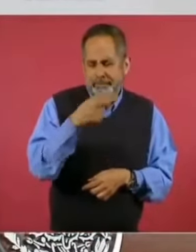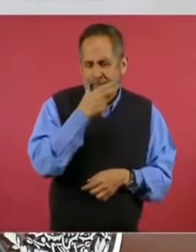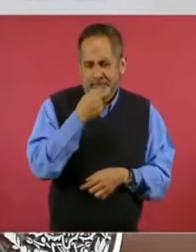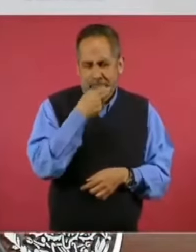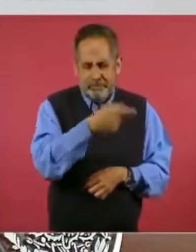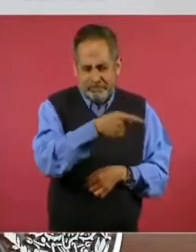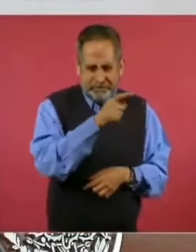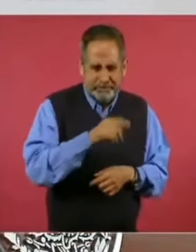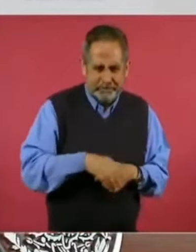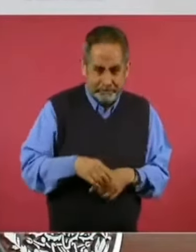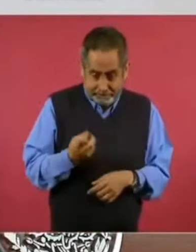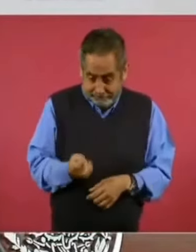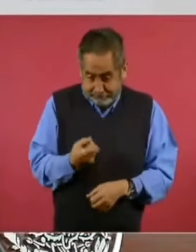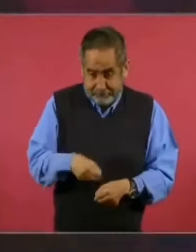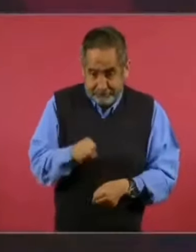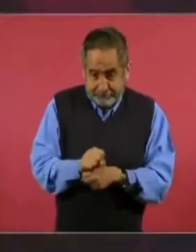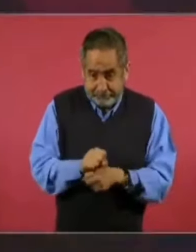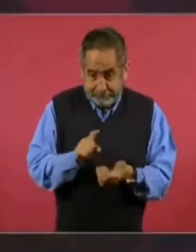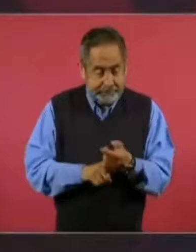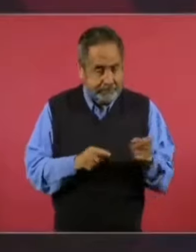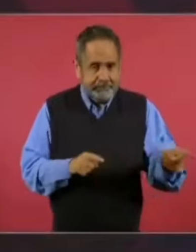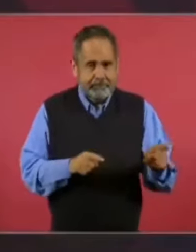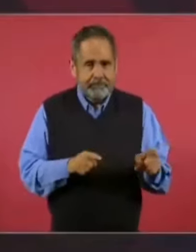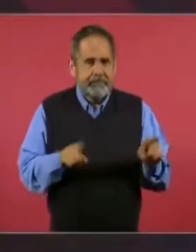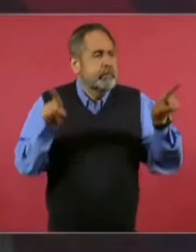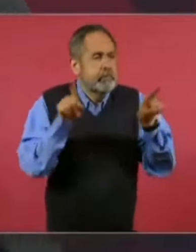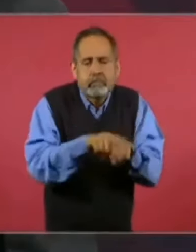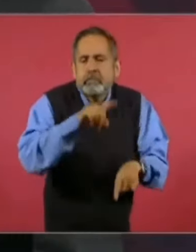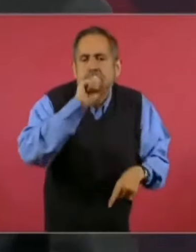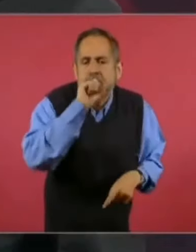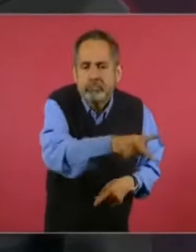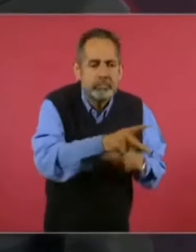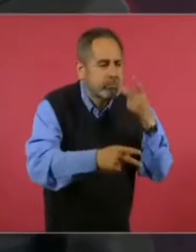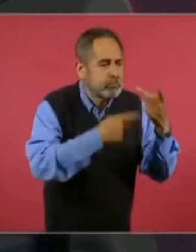Zuckerman esta semana y es lo mismo.